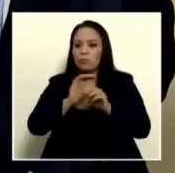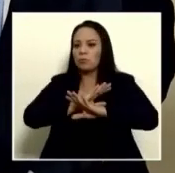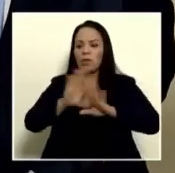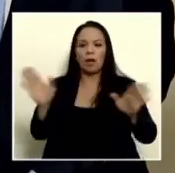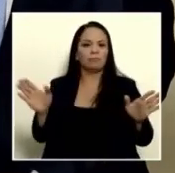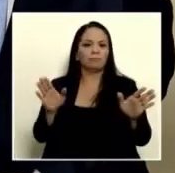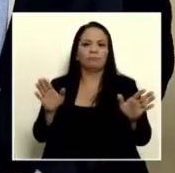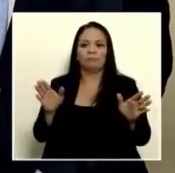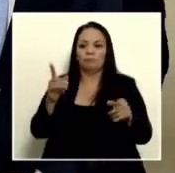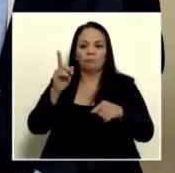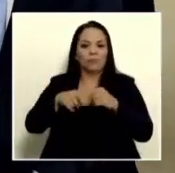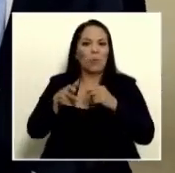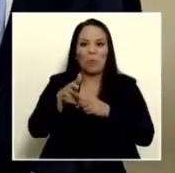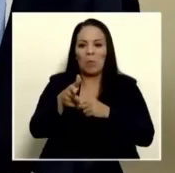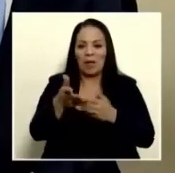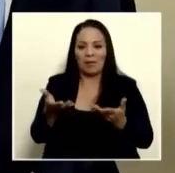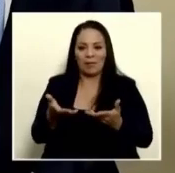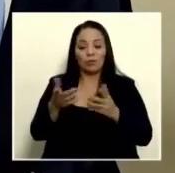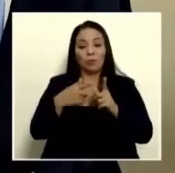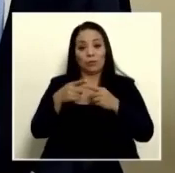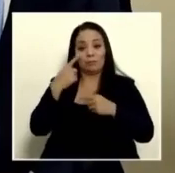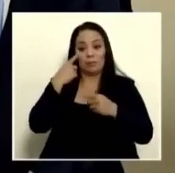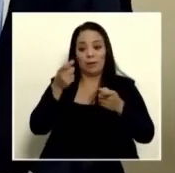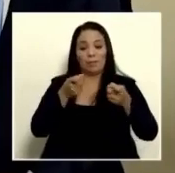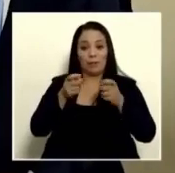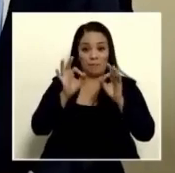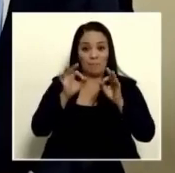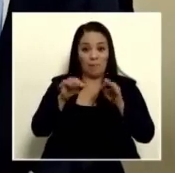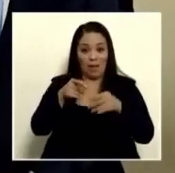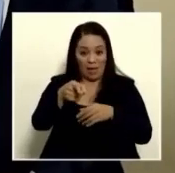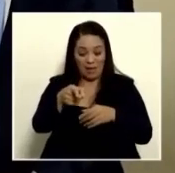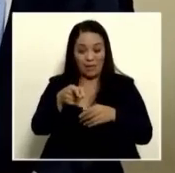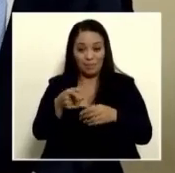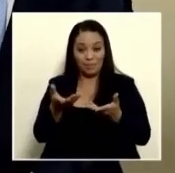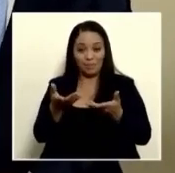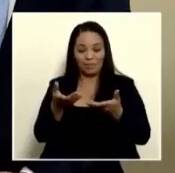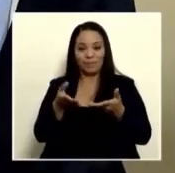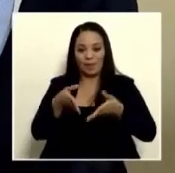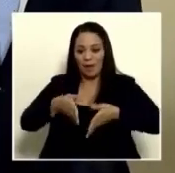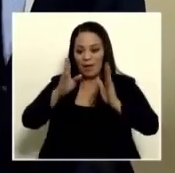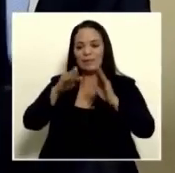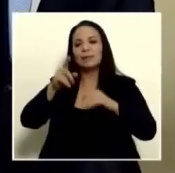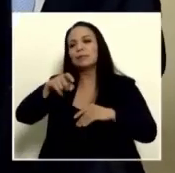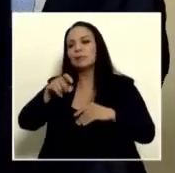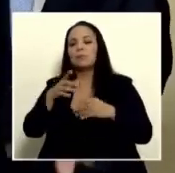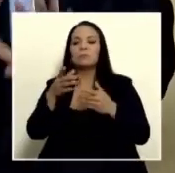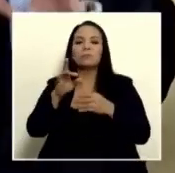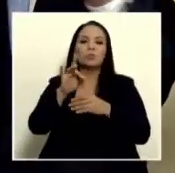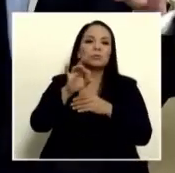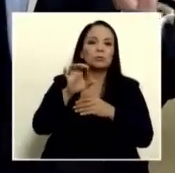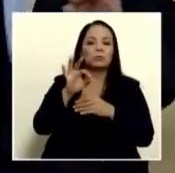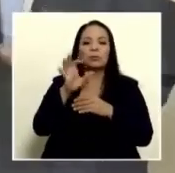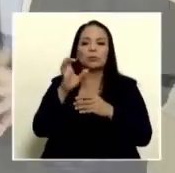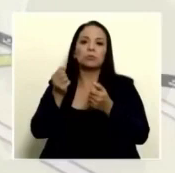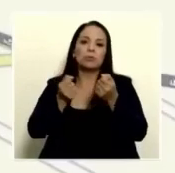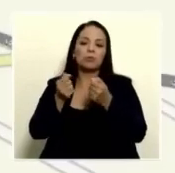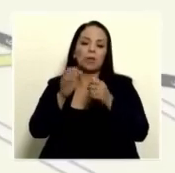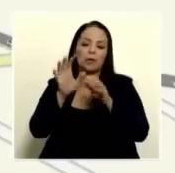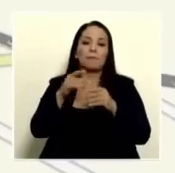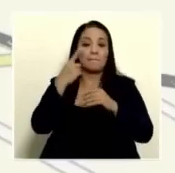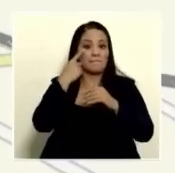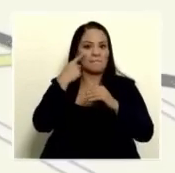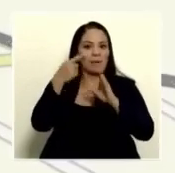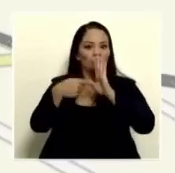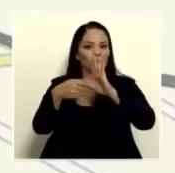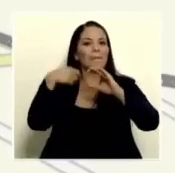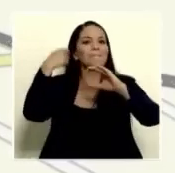colapsó. Para poder manejarse bien en esa calle, usted ocupa unos 800, tal vez 900 vehículos. Tenemos un video que vamos